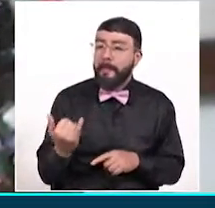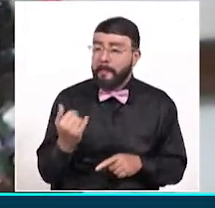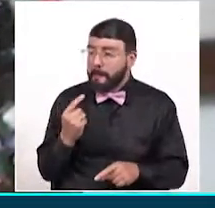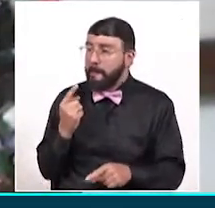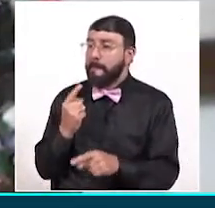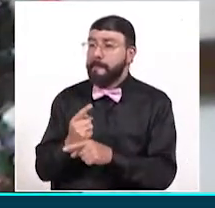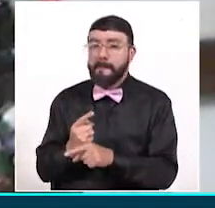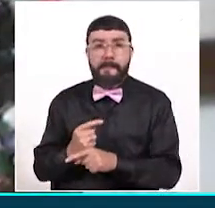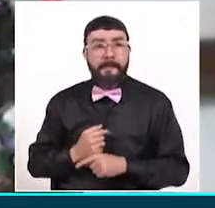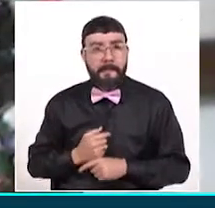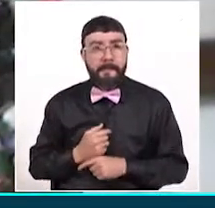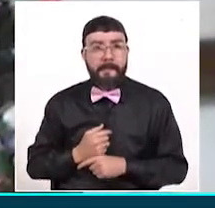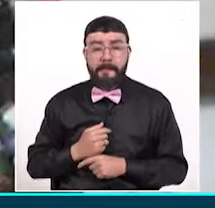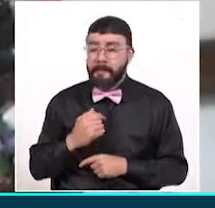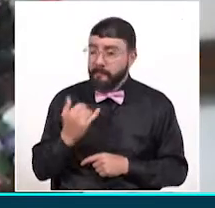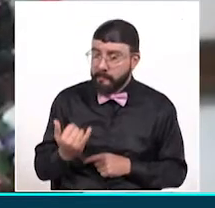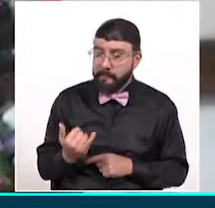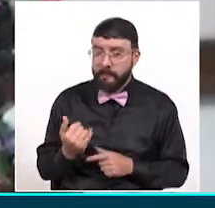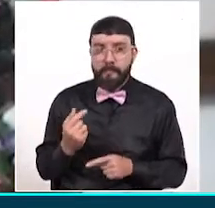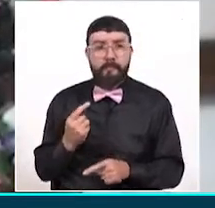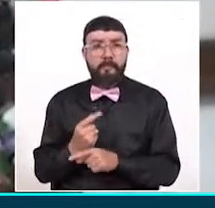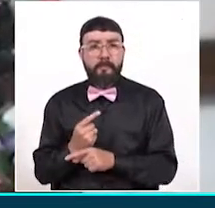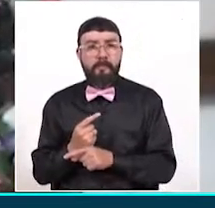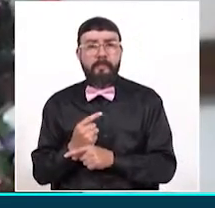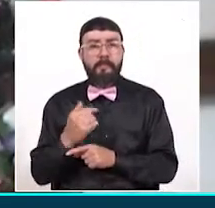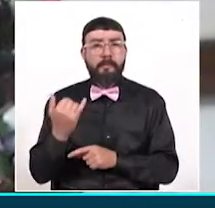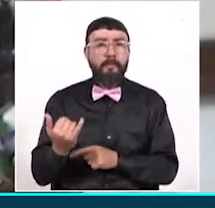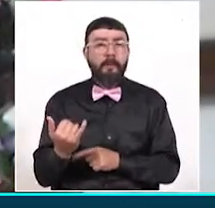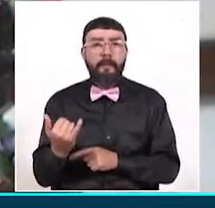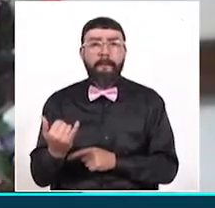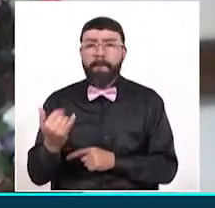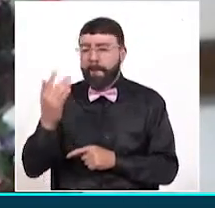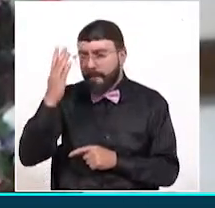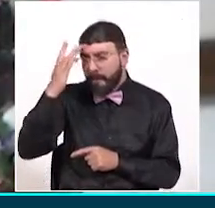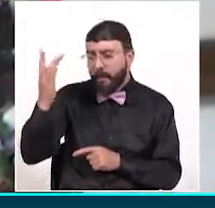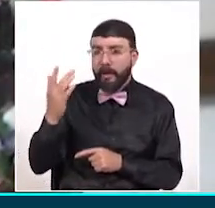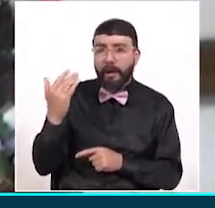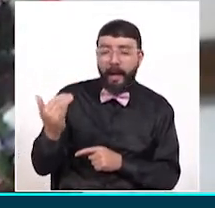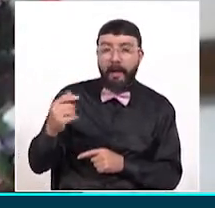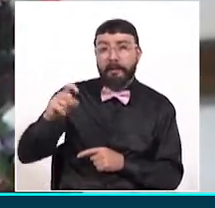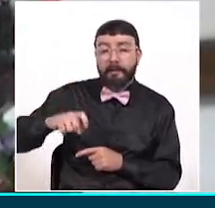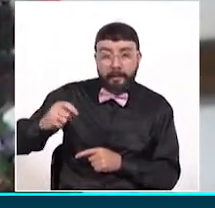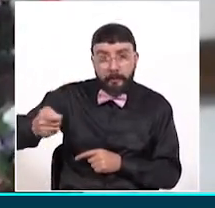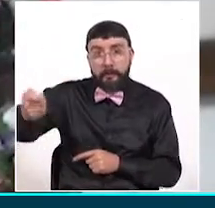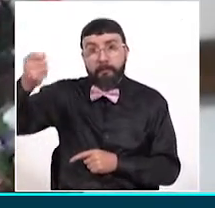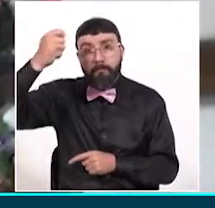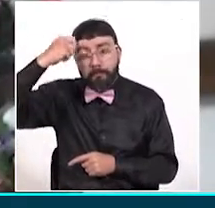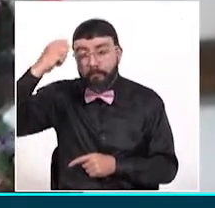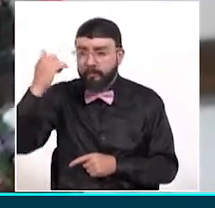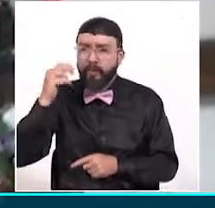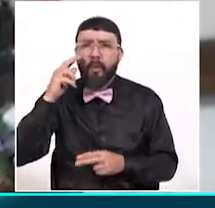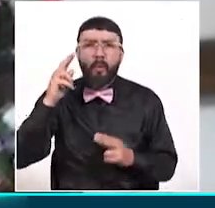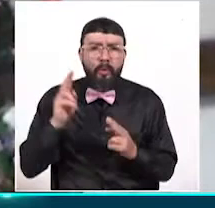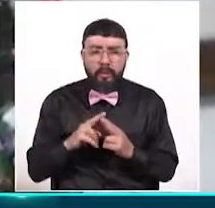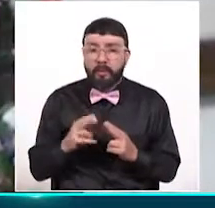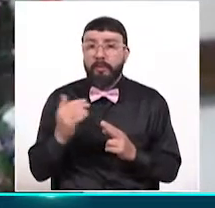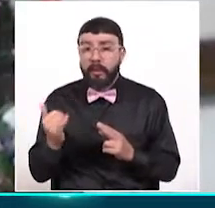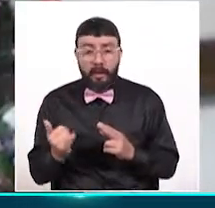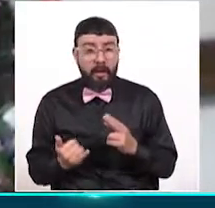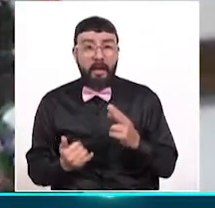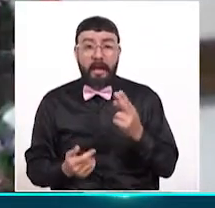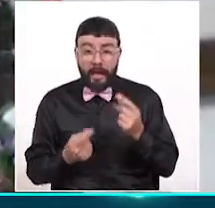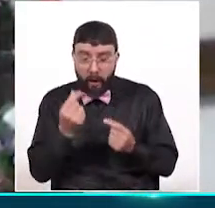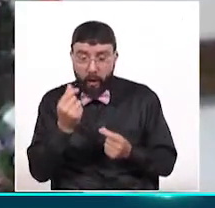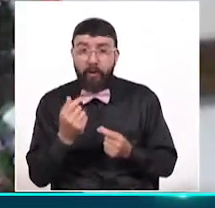que se le ha hecho al proyecto, se le objetó, porque hay que tener en cuenta la economía que tiene el municipio.